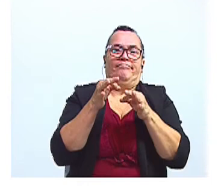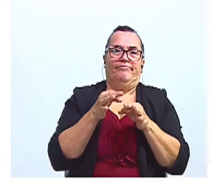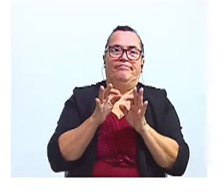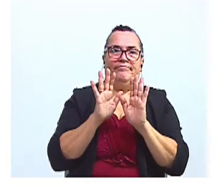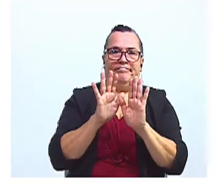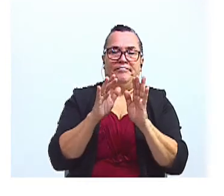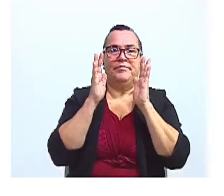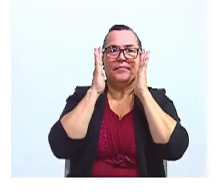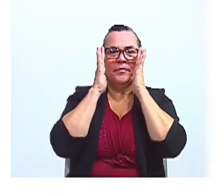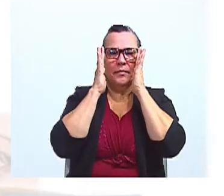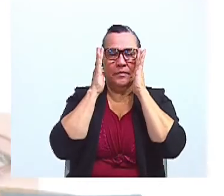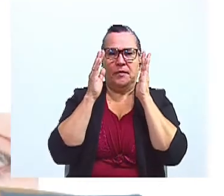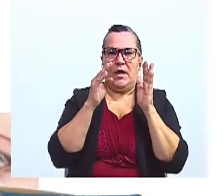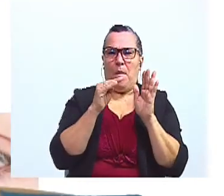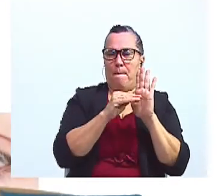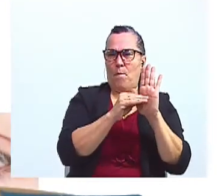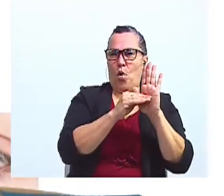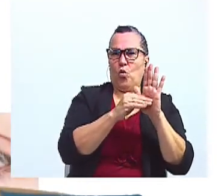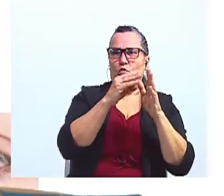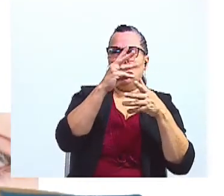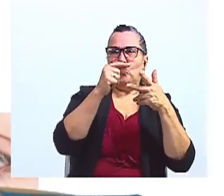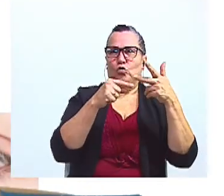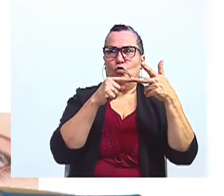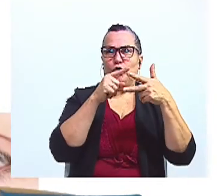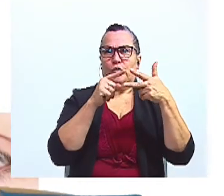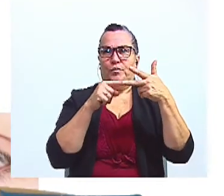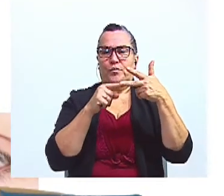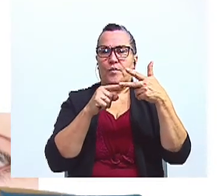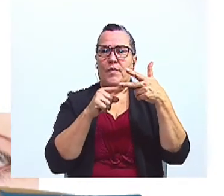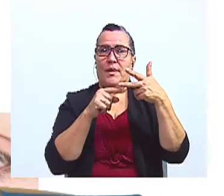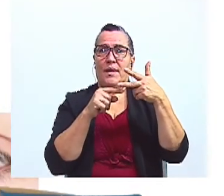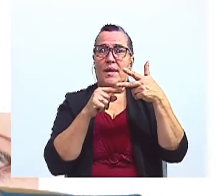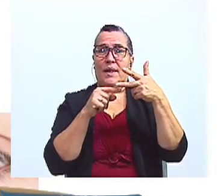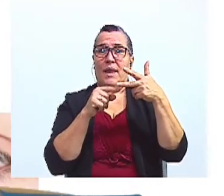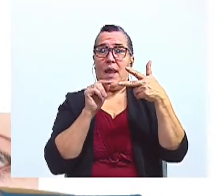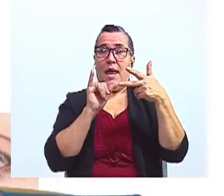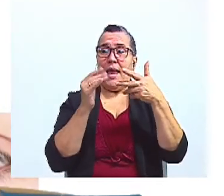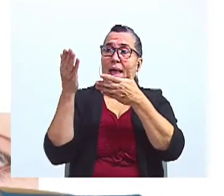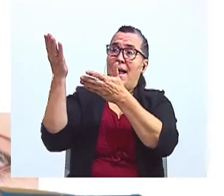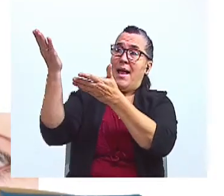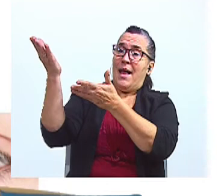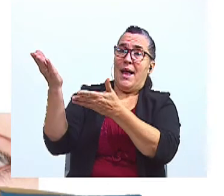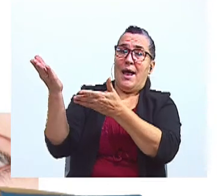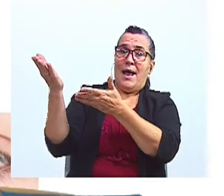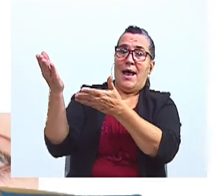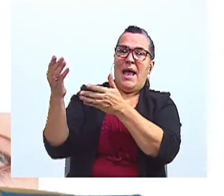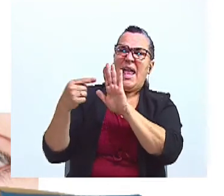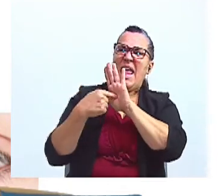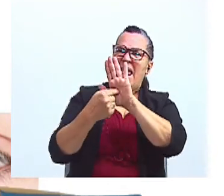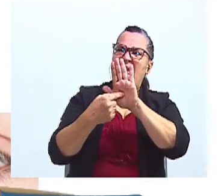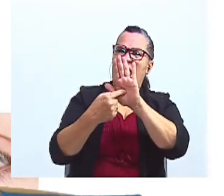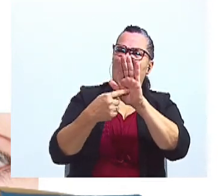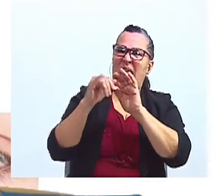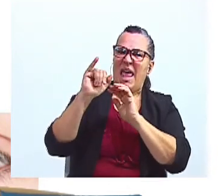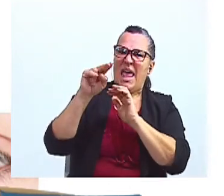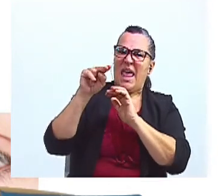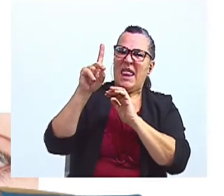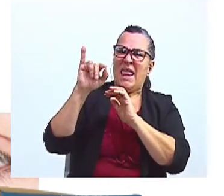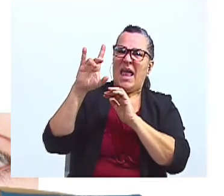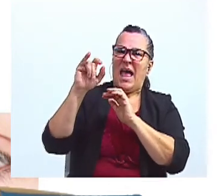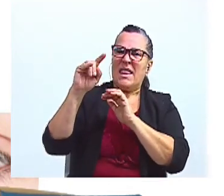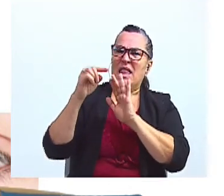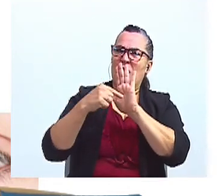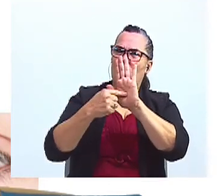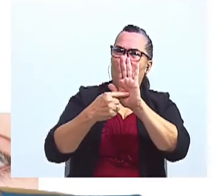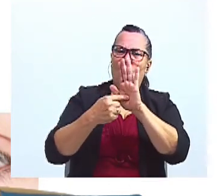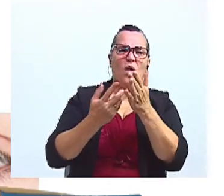Entonces, ¿qué modos tenemos? Tenemos, en primer lugar, el modo indicativo. El modo indicativo considera